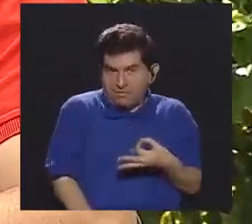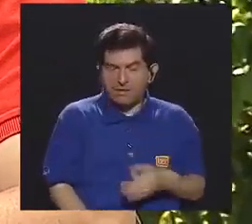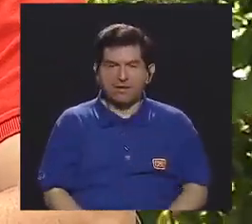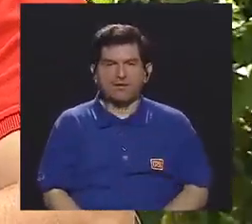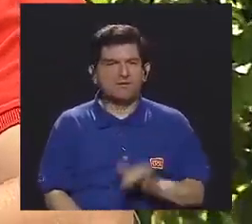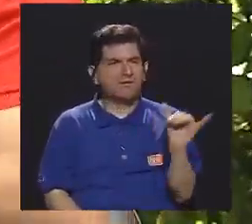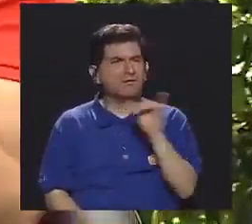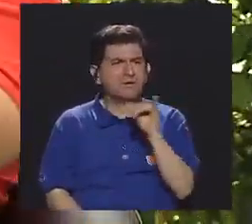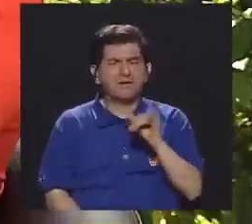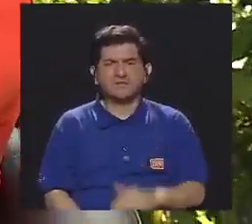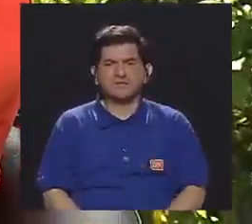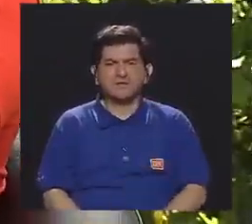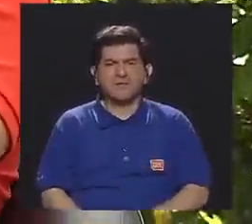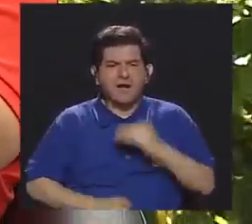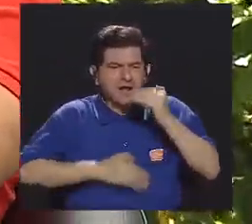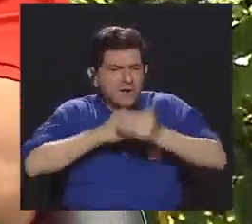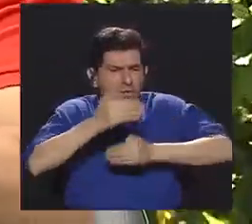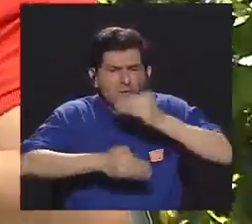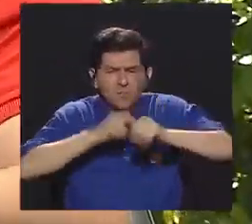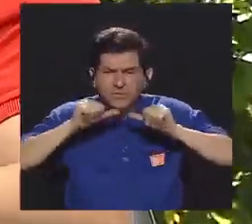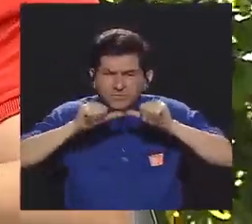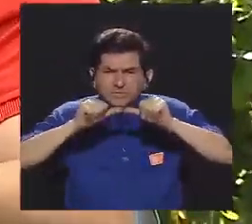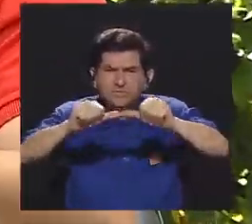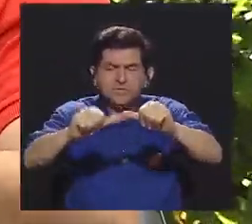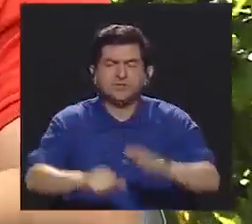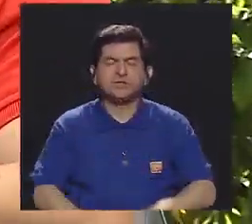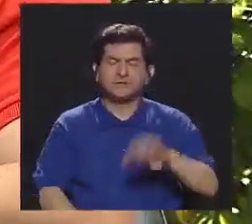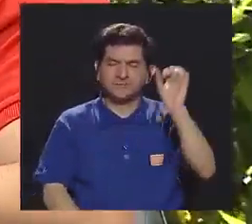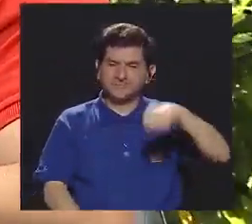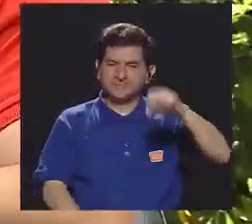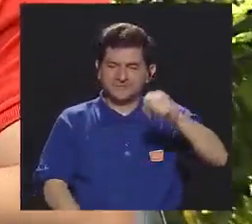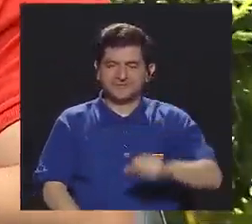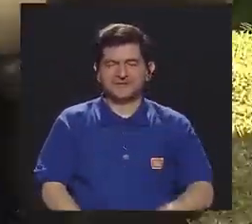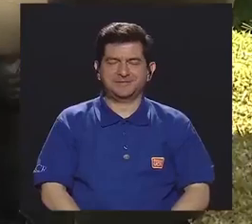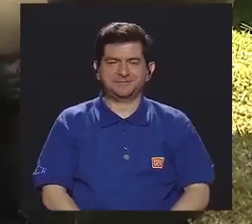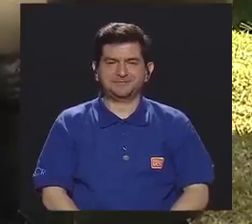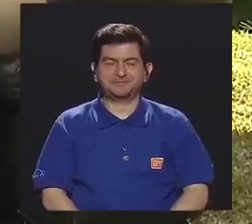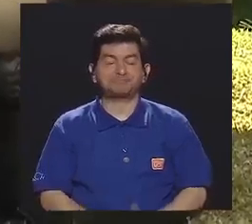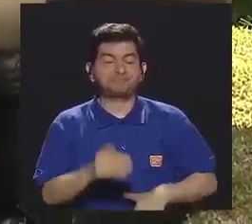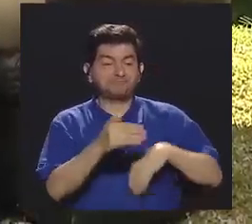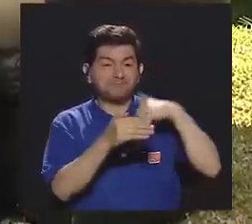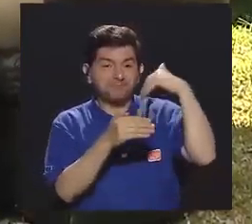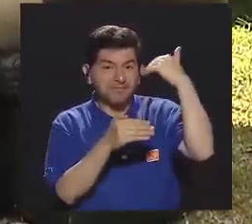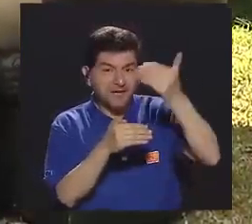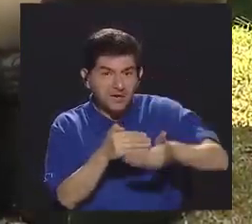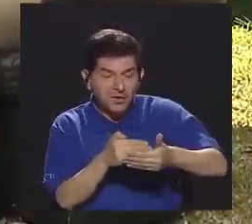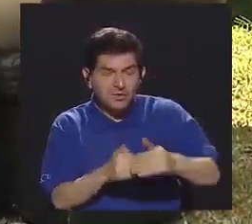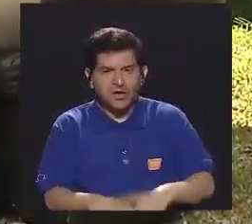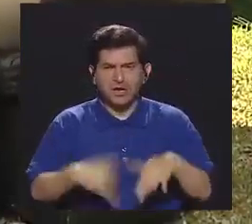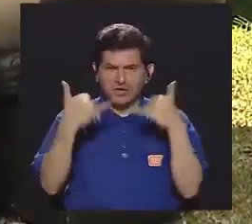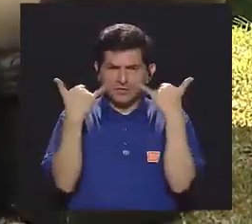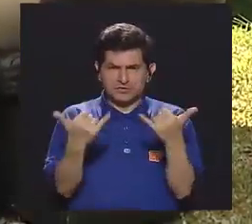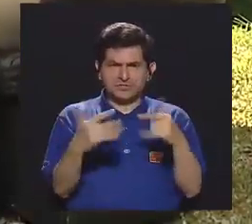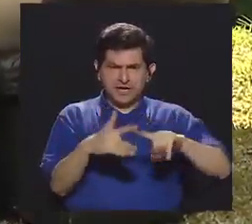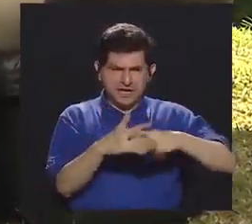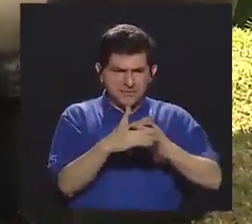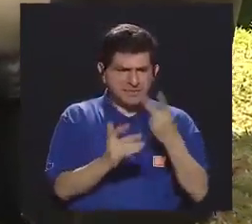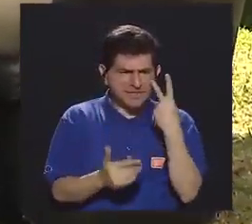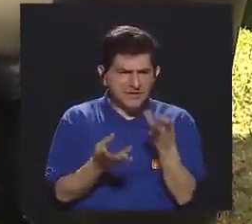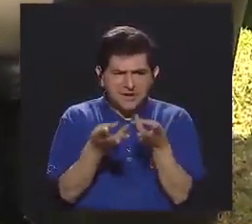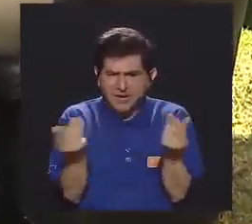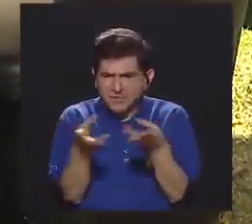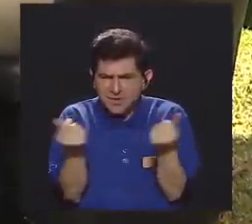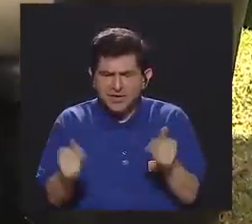porque eso es como en cascada, no sé si les pasó eso. Sí, de hecho, perdón, después de que ya se